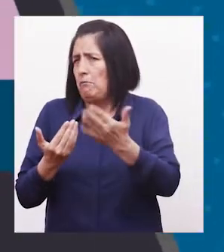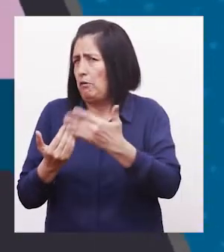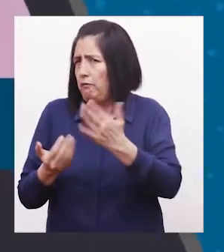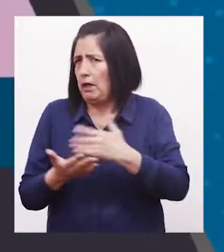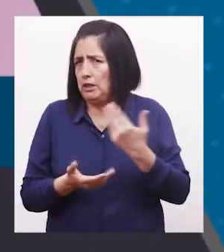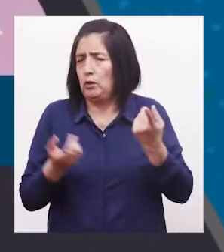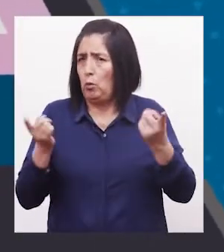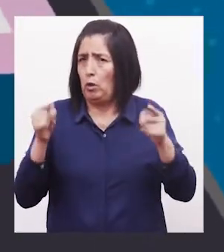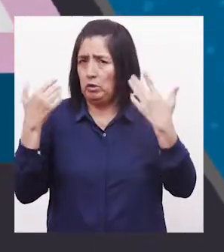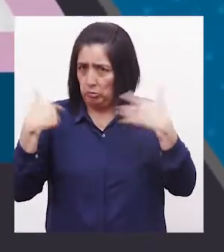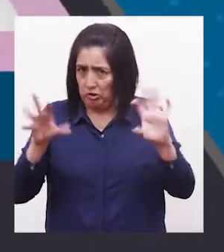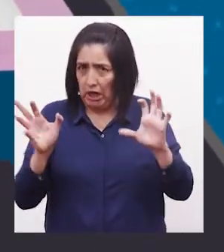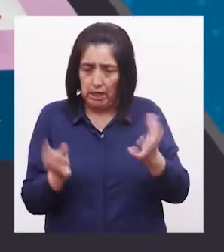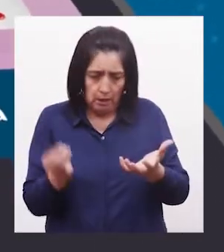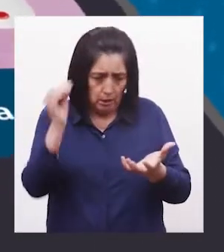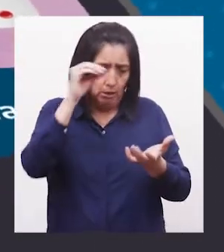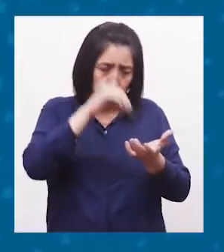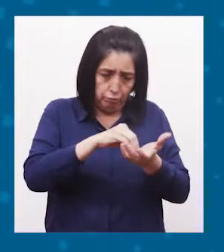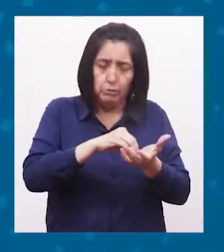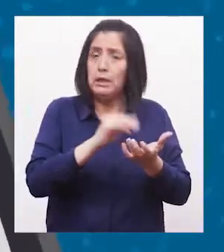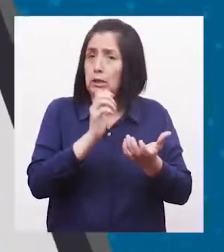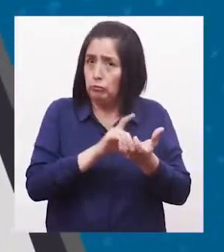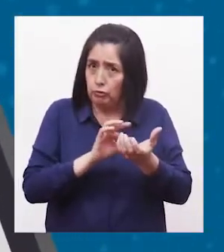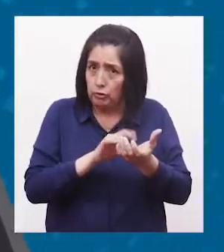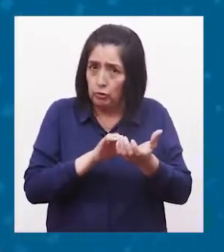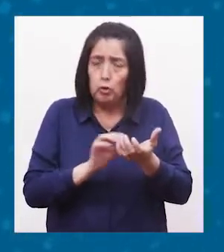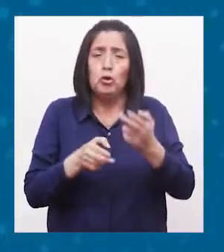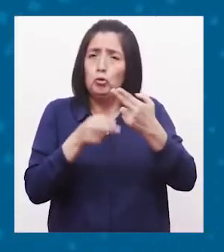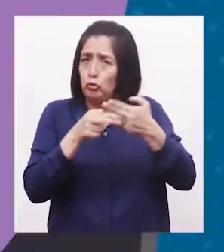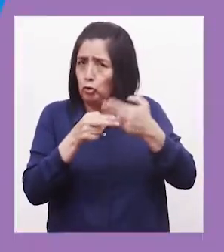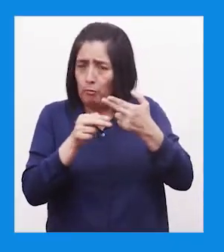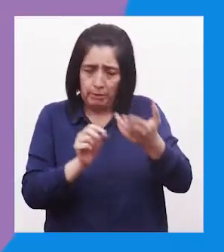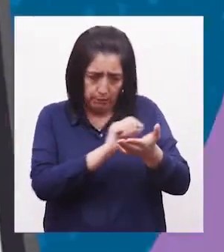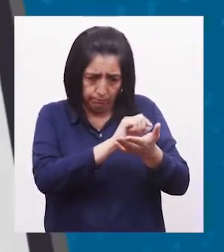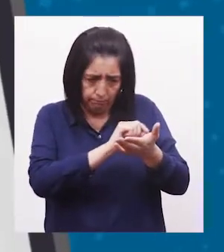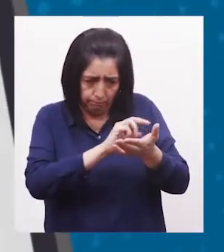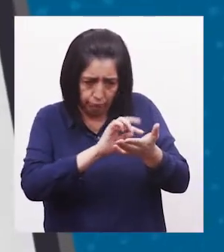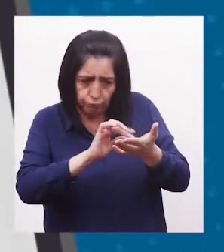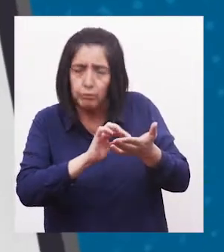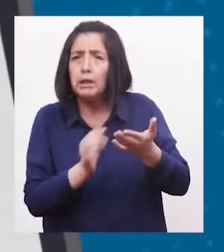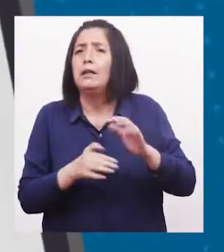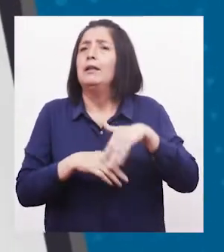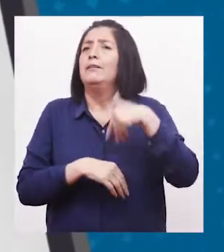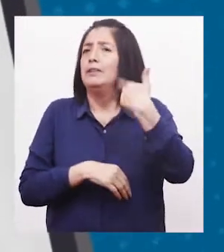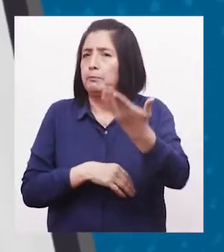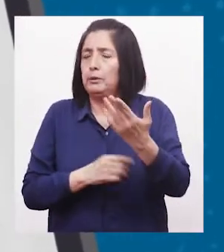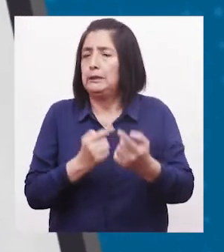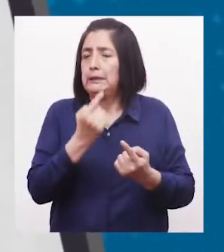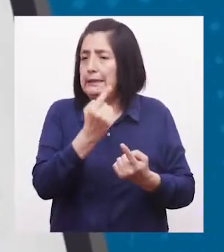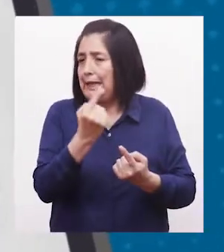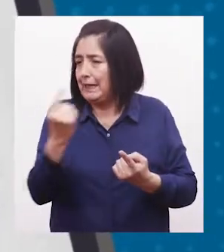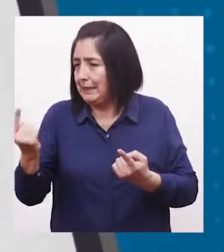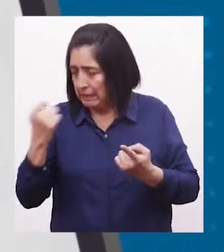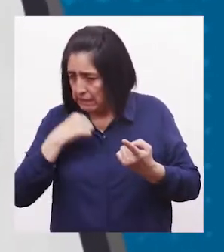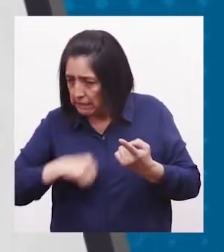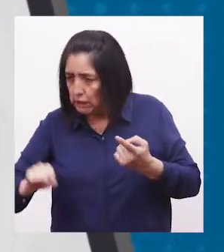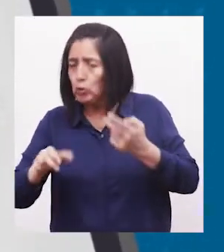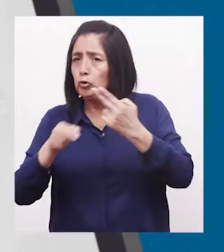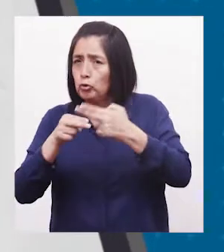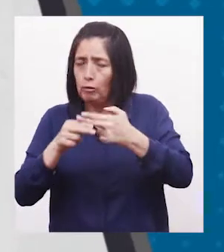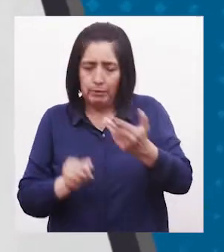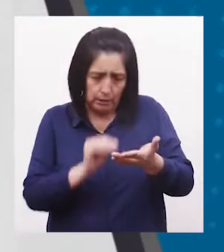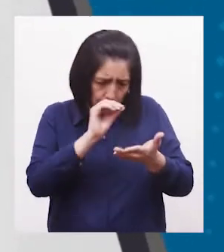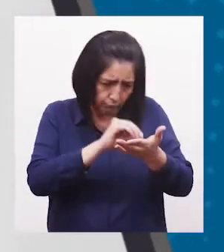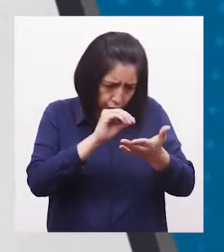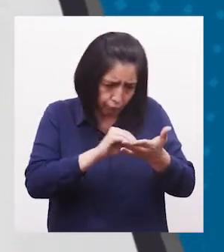Una vez instalado en tu teléfono celular te registras con tu nombre Luego registras a cada uno de tus hijos con su nombre,